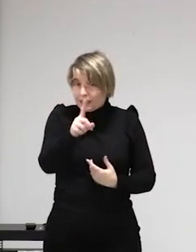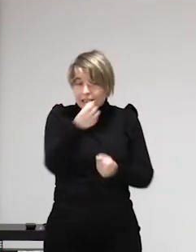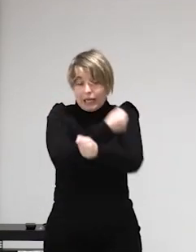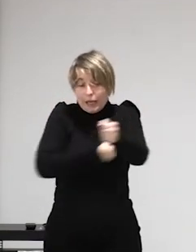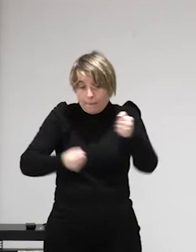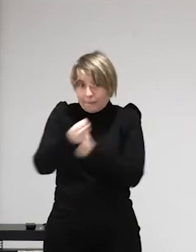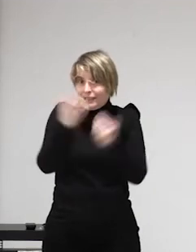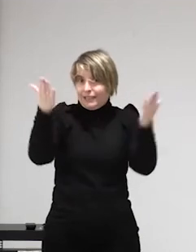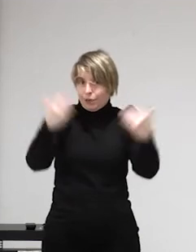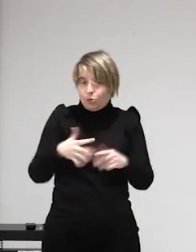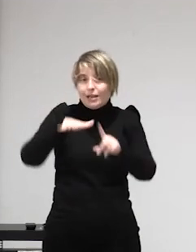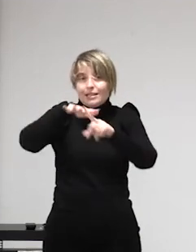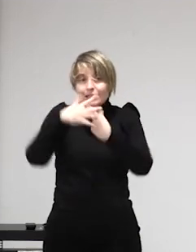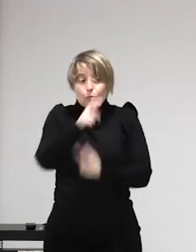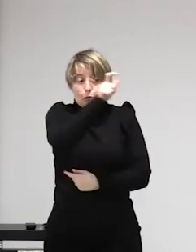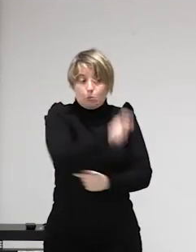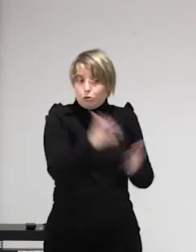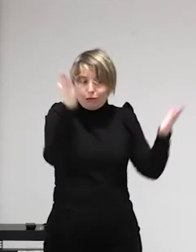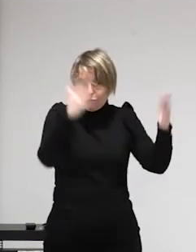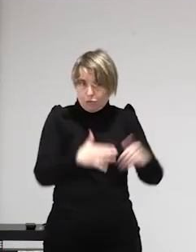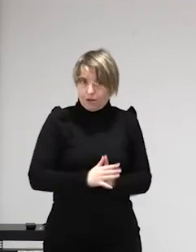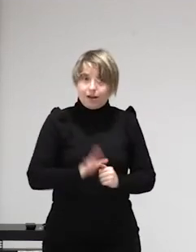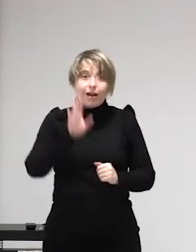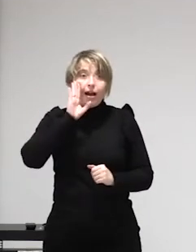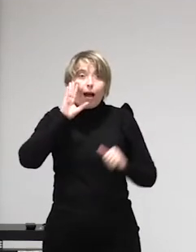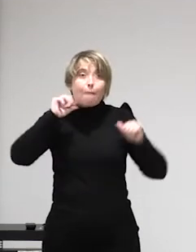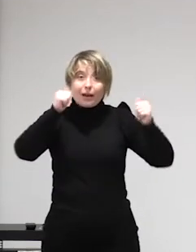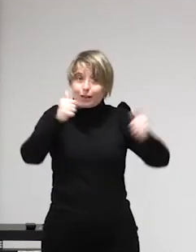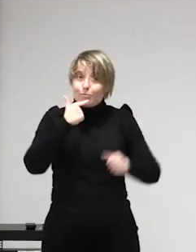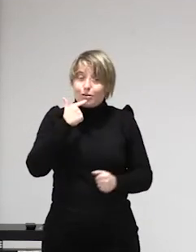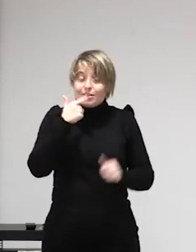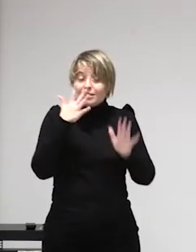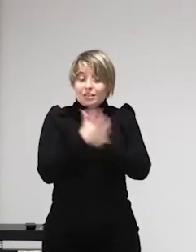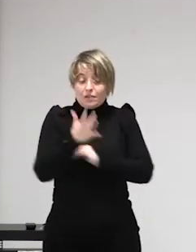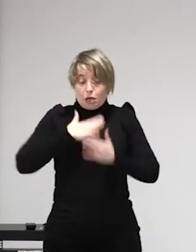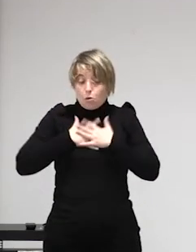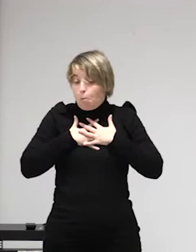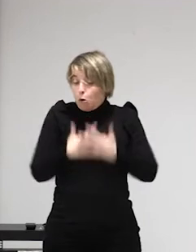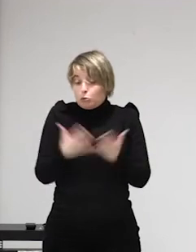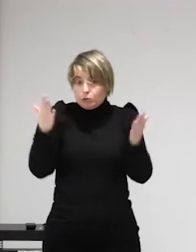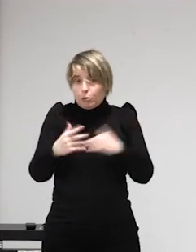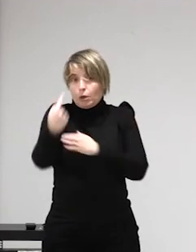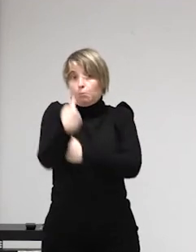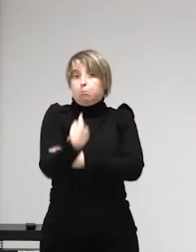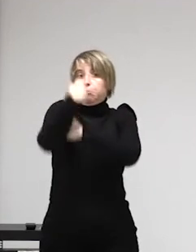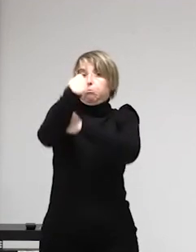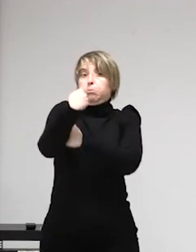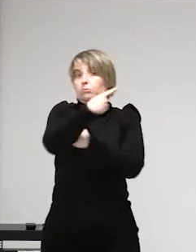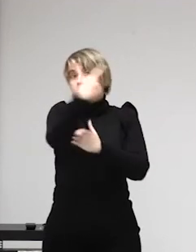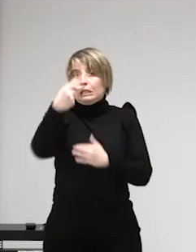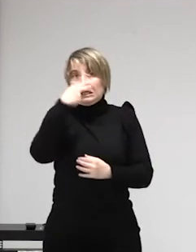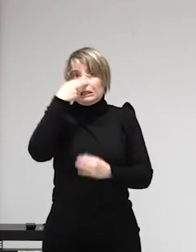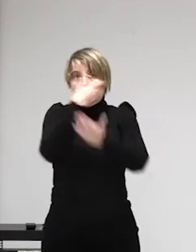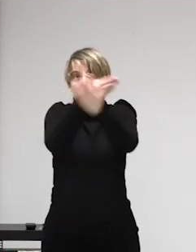ya para empezar para ponerlas a coser por sueldos precarios hay entrevistas que dicen que bueno que hay como que convencer a esas